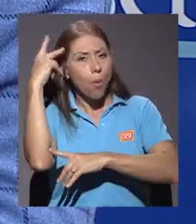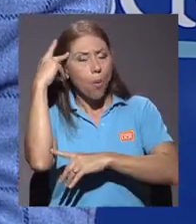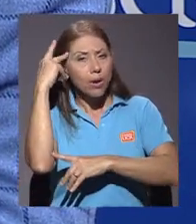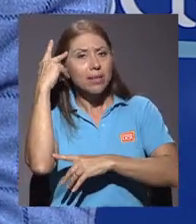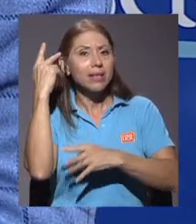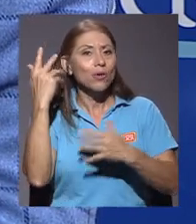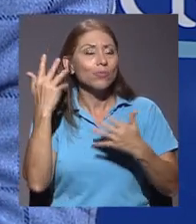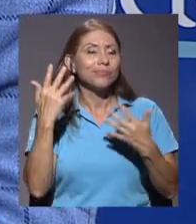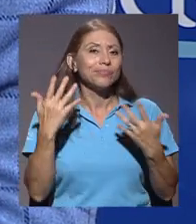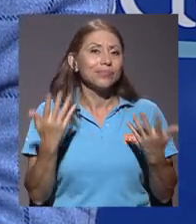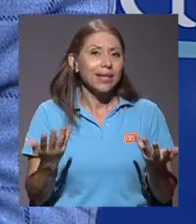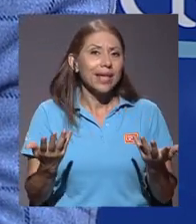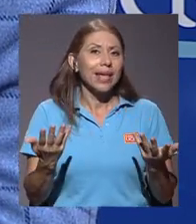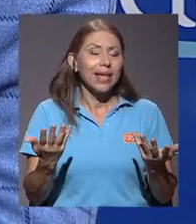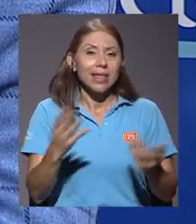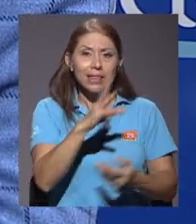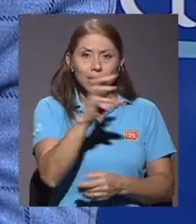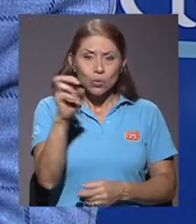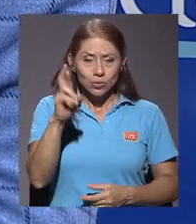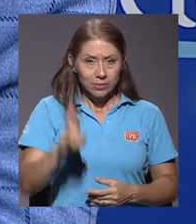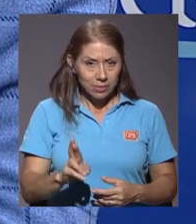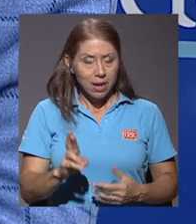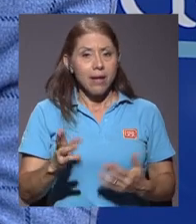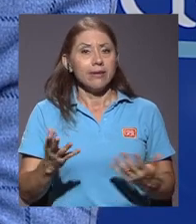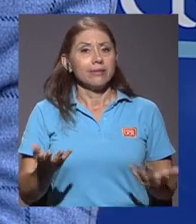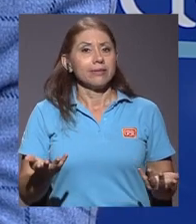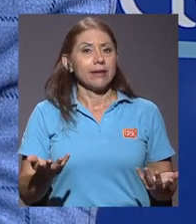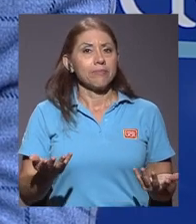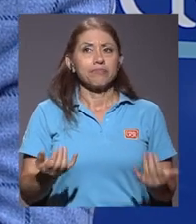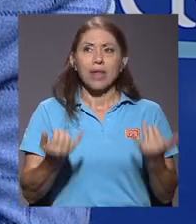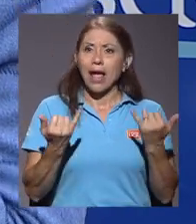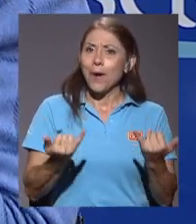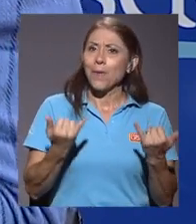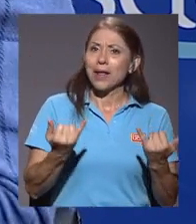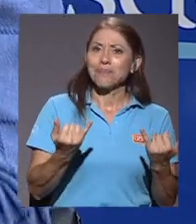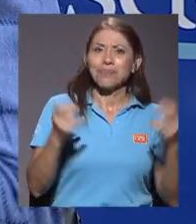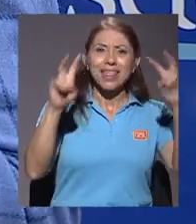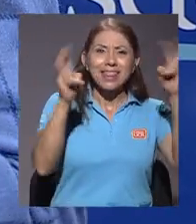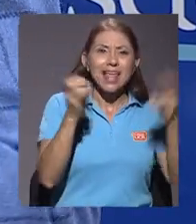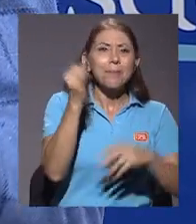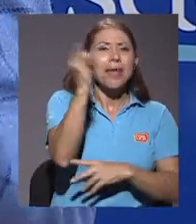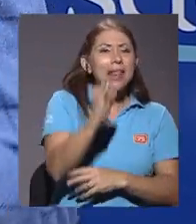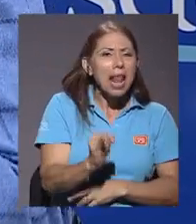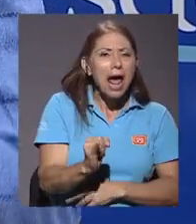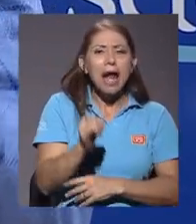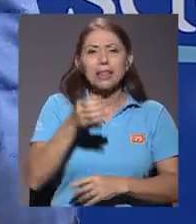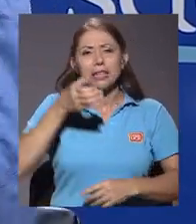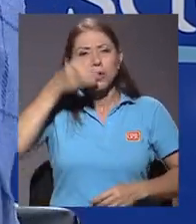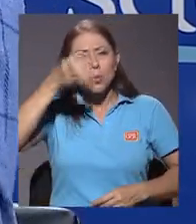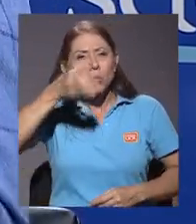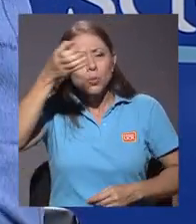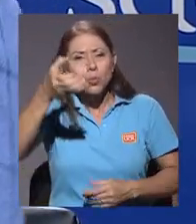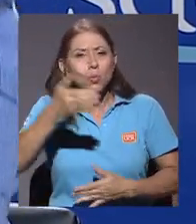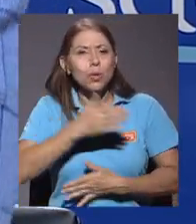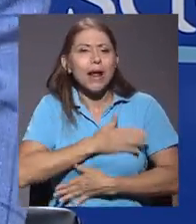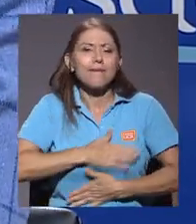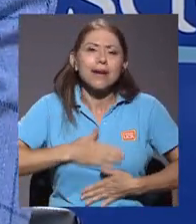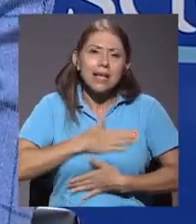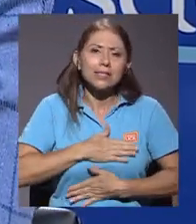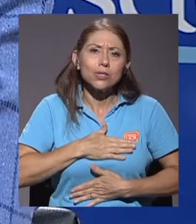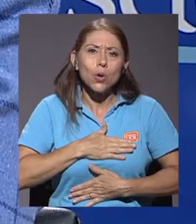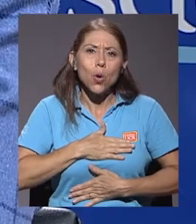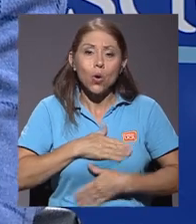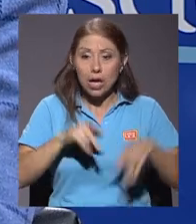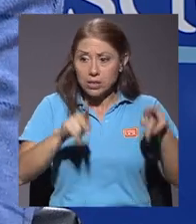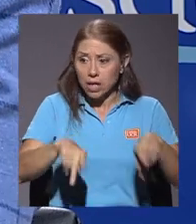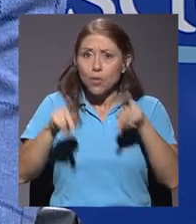se ha traído casi que al tema del arte, de la cultura, de la recreación, de todo ese derecho que